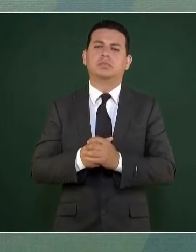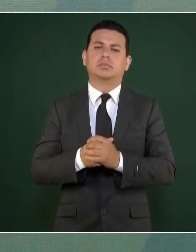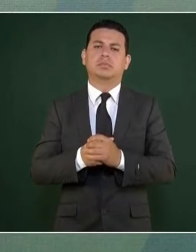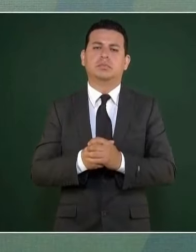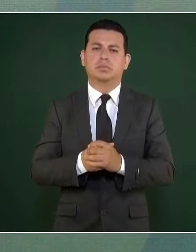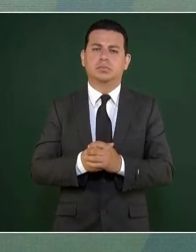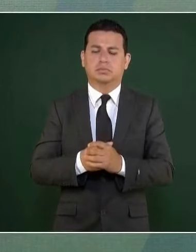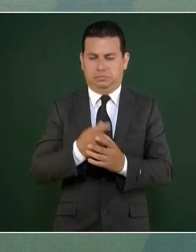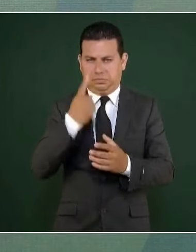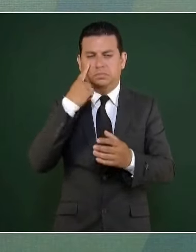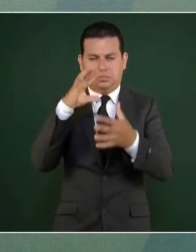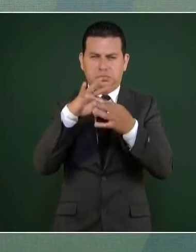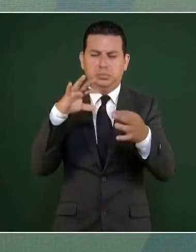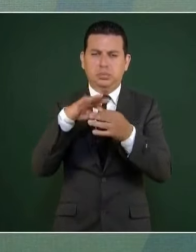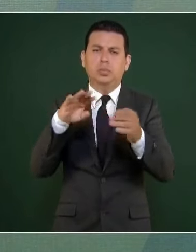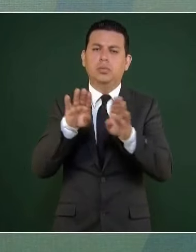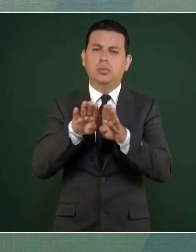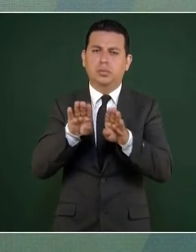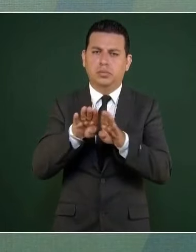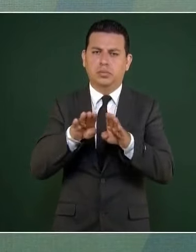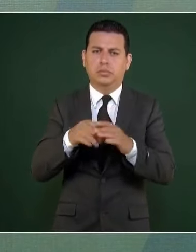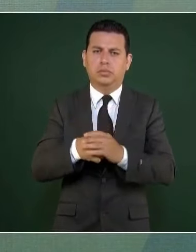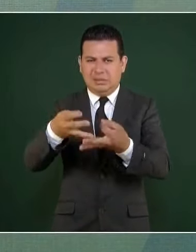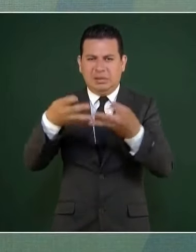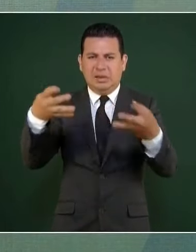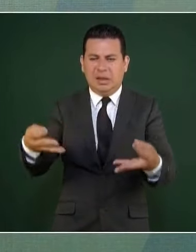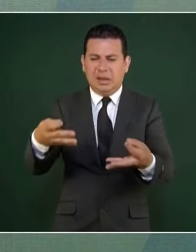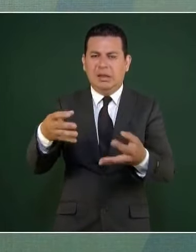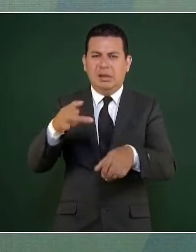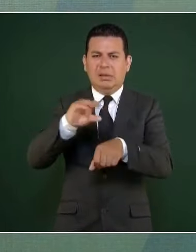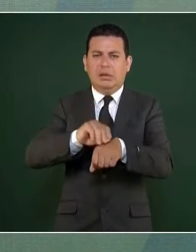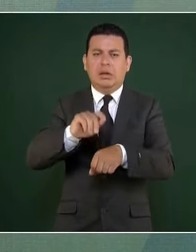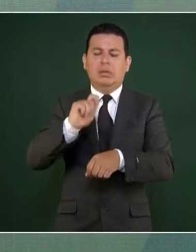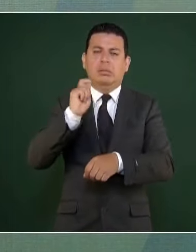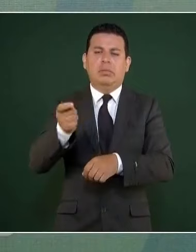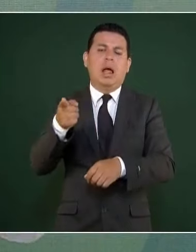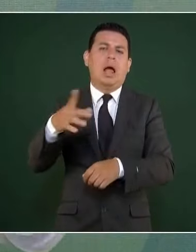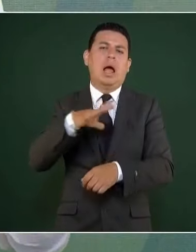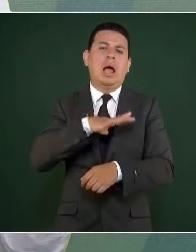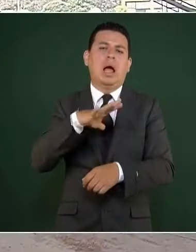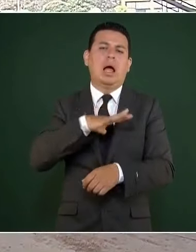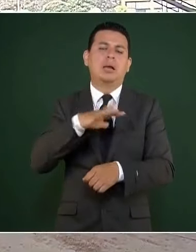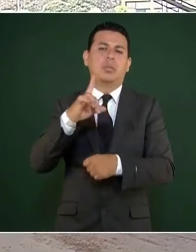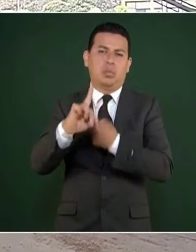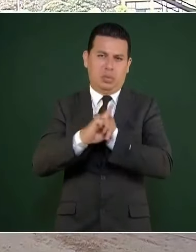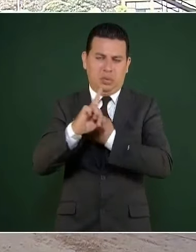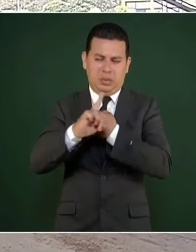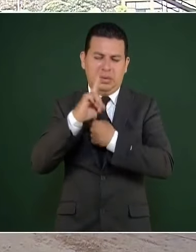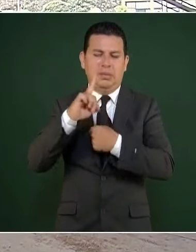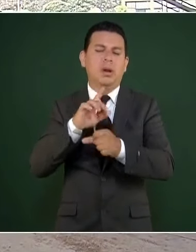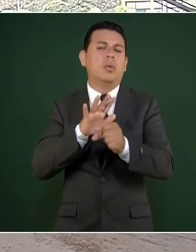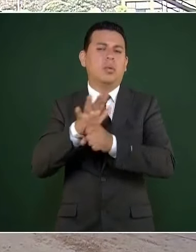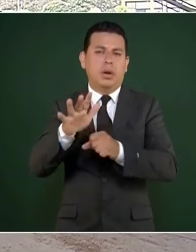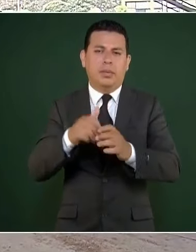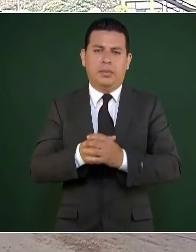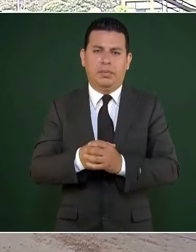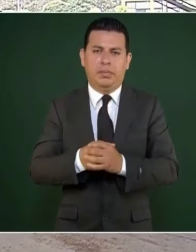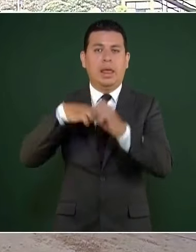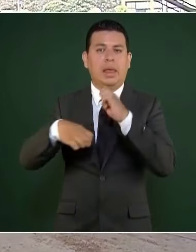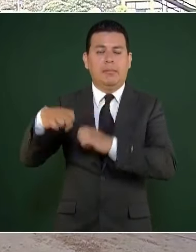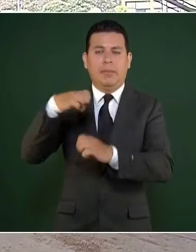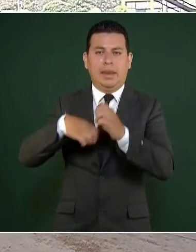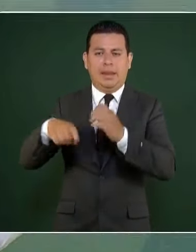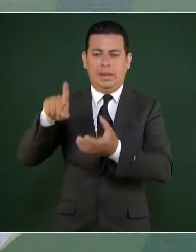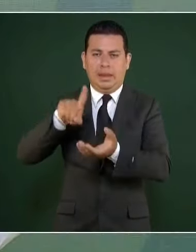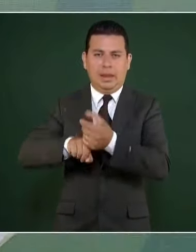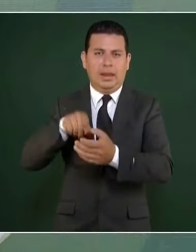Les explico que era una concesión que tenía una empresa